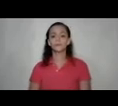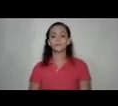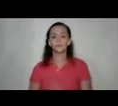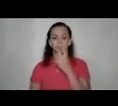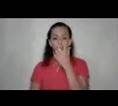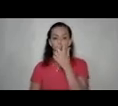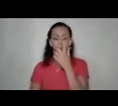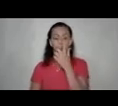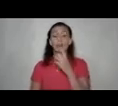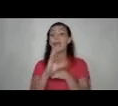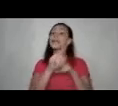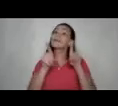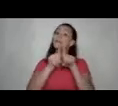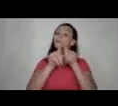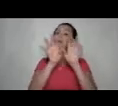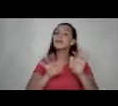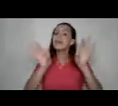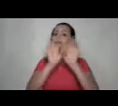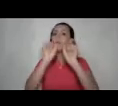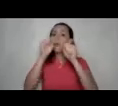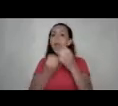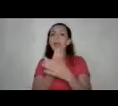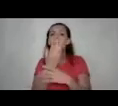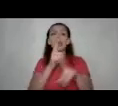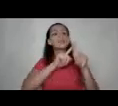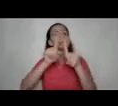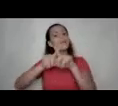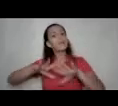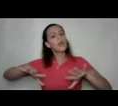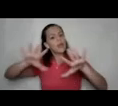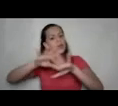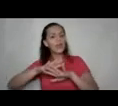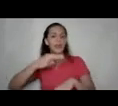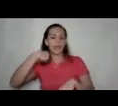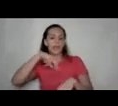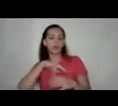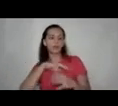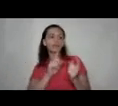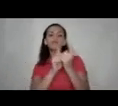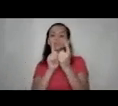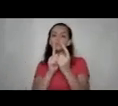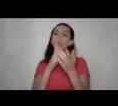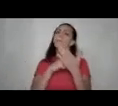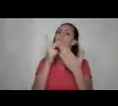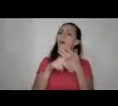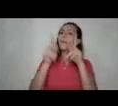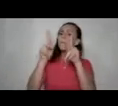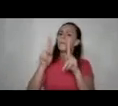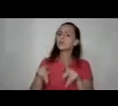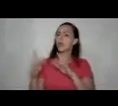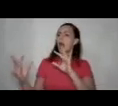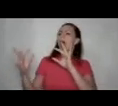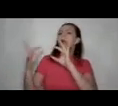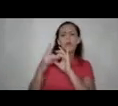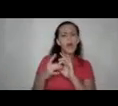y también es importante poder generar en los diferentes espacios en los que nos encontremos programas de personas aliadas personas